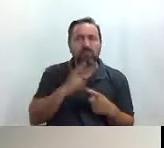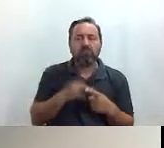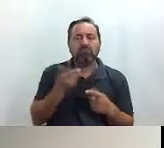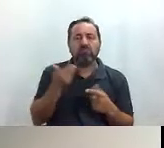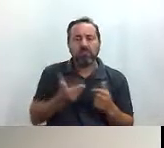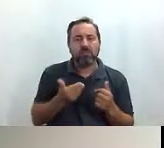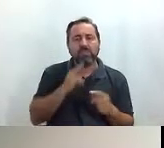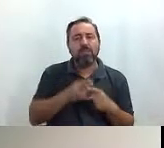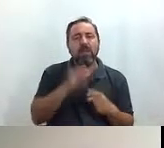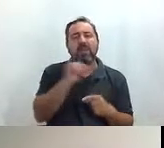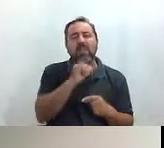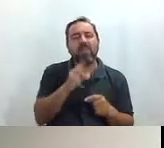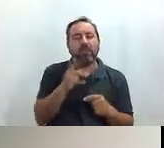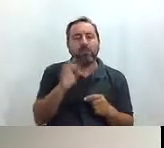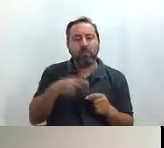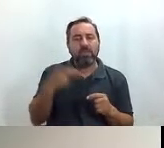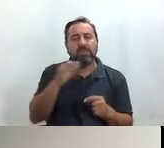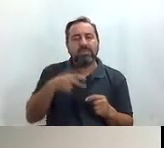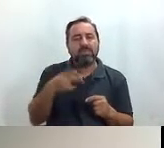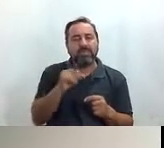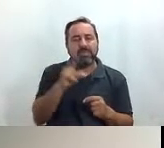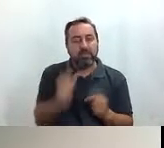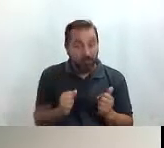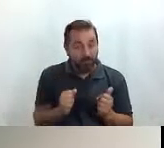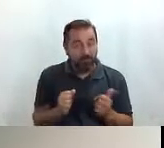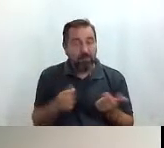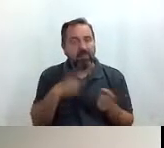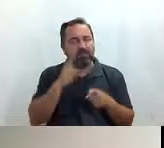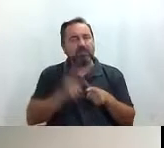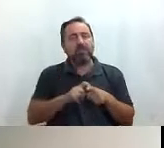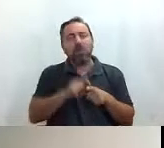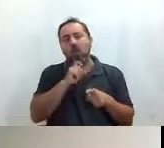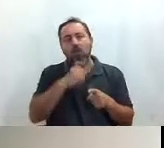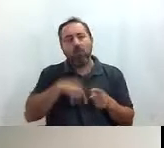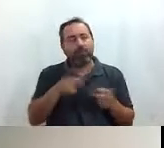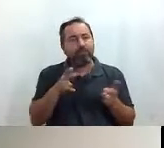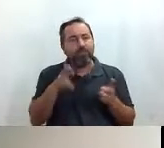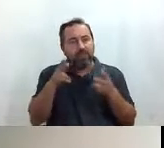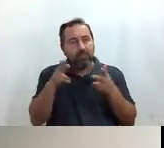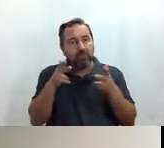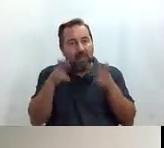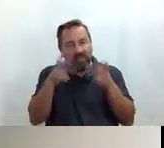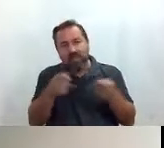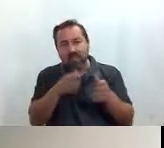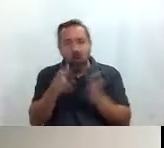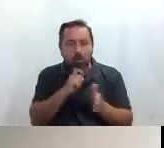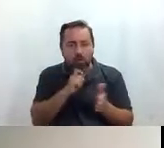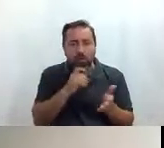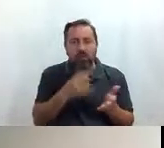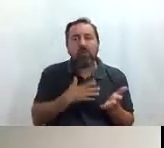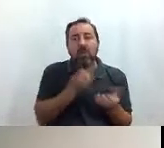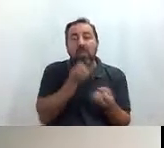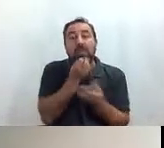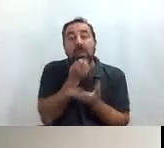que se llama mesas con chinchilla y para que veáis un poco el espíritu de la tienda pues he cogido unas declaraciones